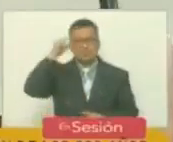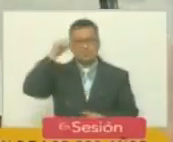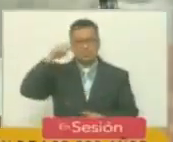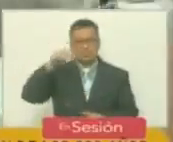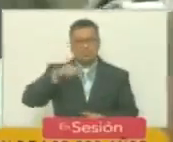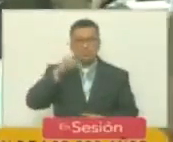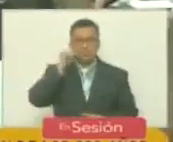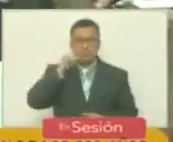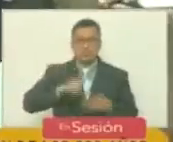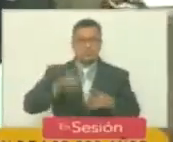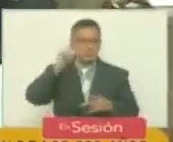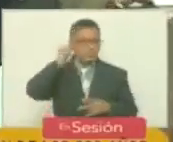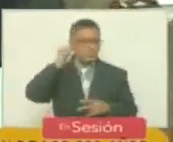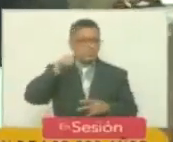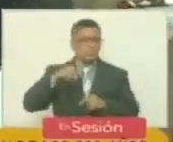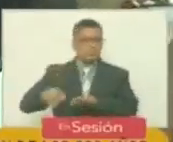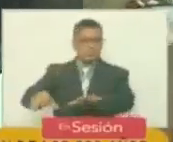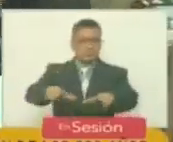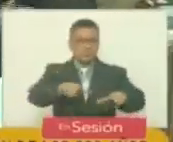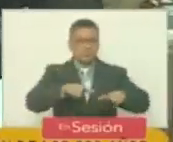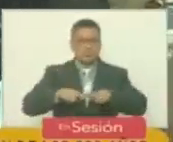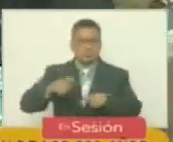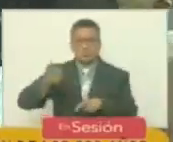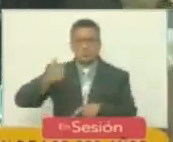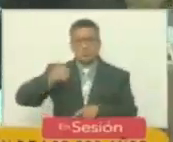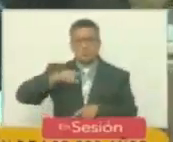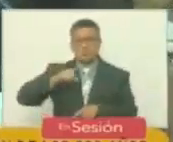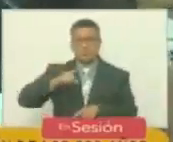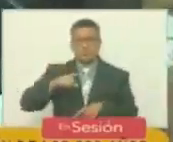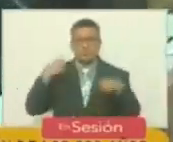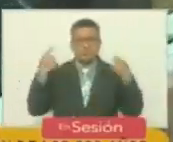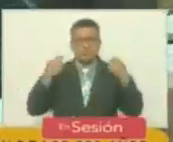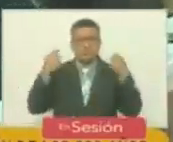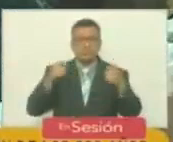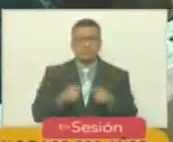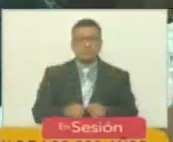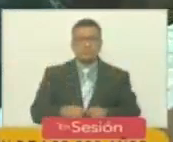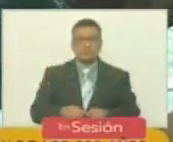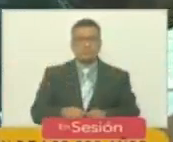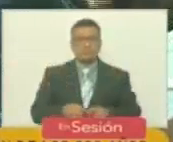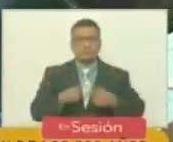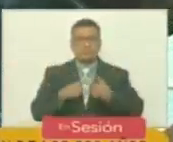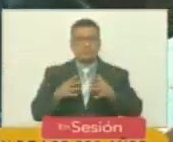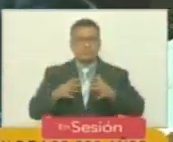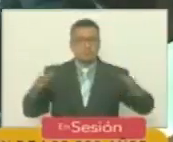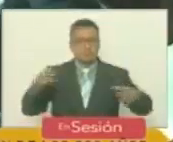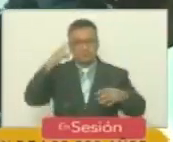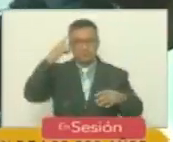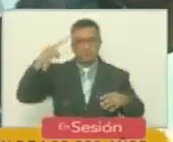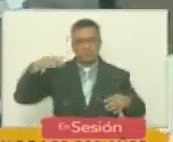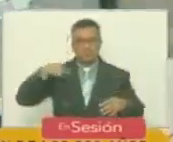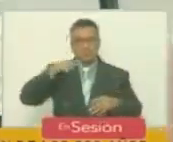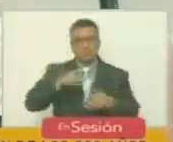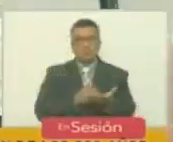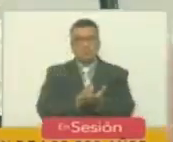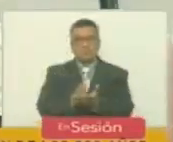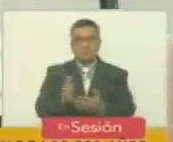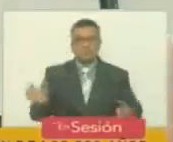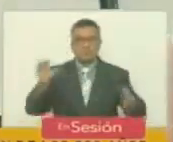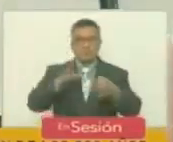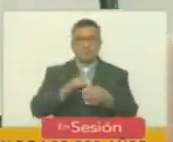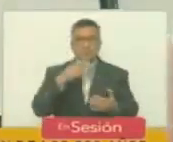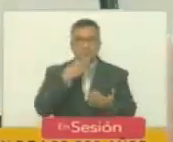hombres y mujeres de esta tierra debemos celebrar pero el mayor homenaje es que sigamos unidos